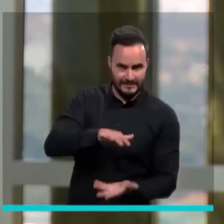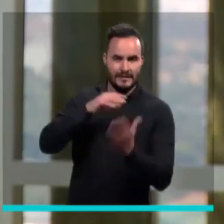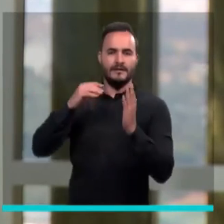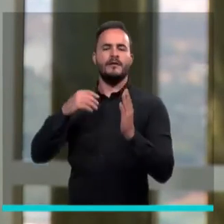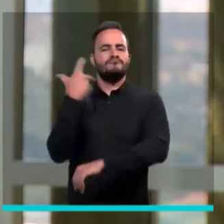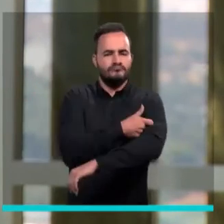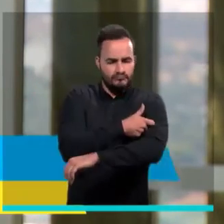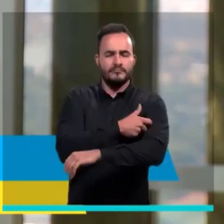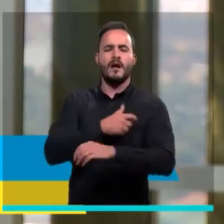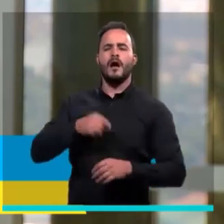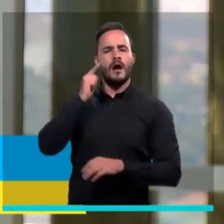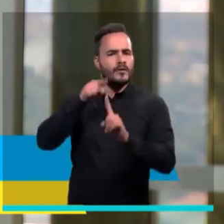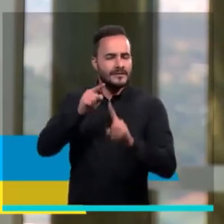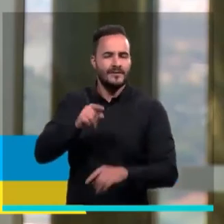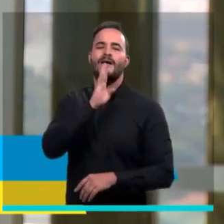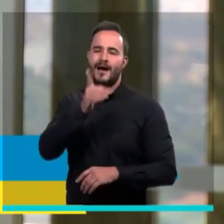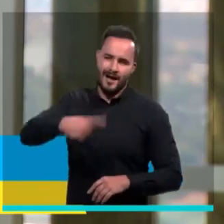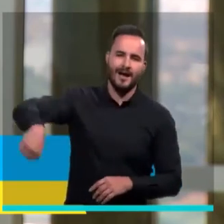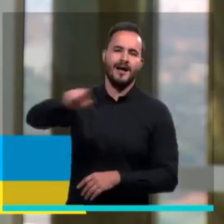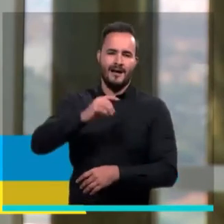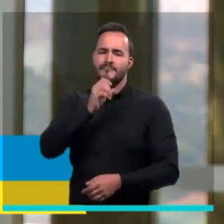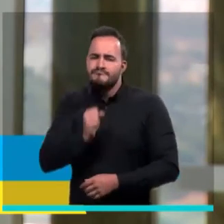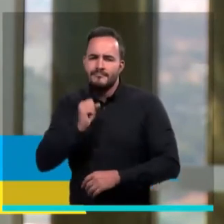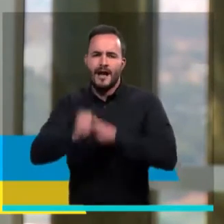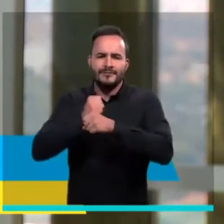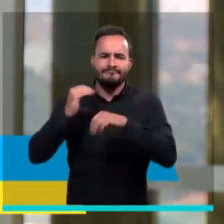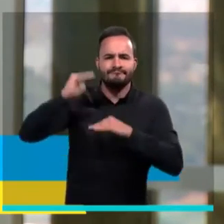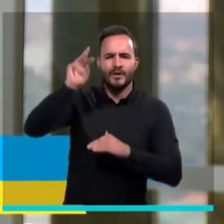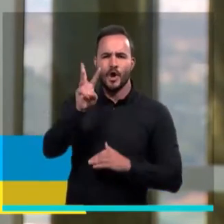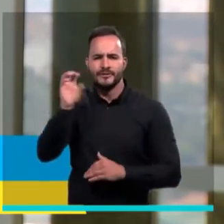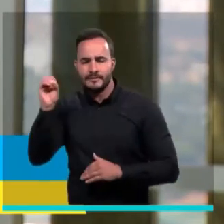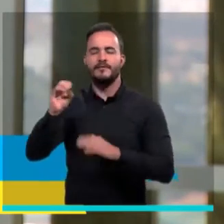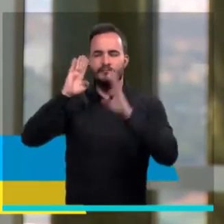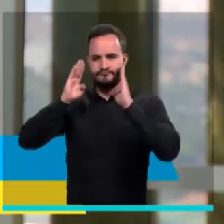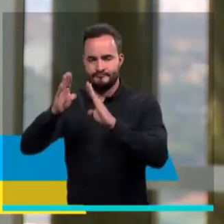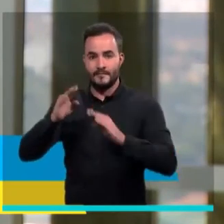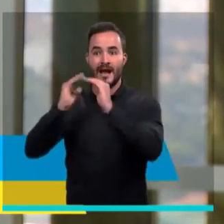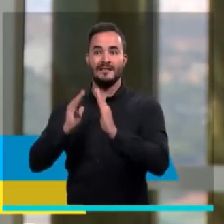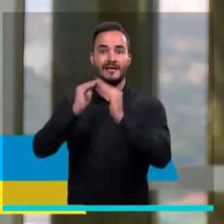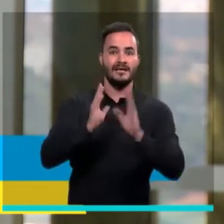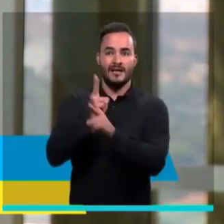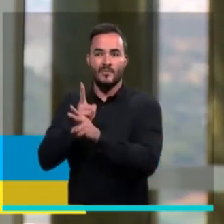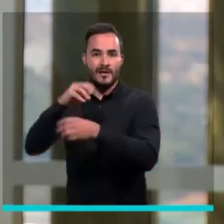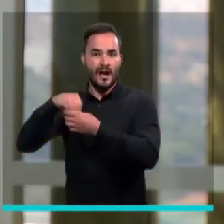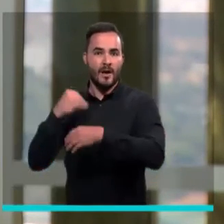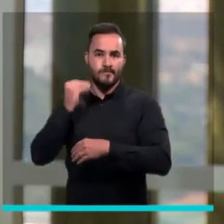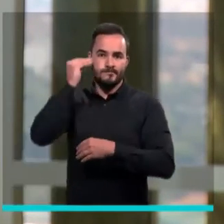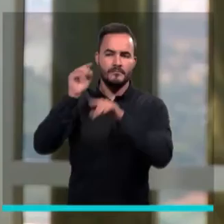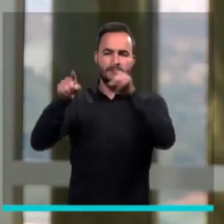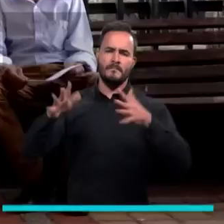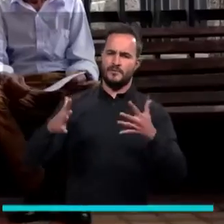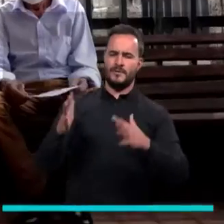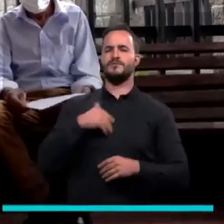Sinovac para aplicar a los mayores de 80 años que se encuentran en los hogares geriátricos de la ciudad. Tenemos un censo